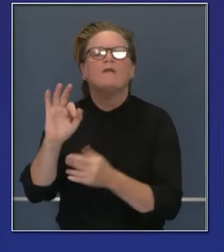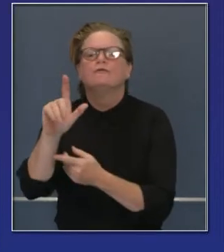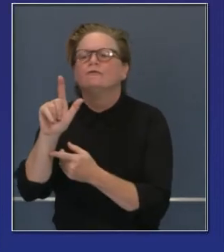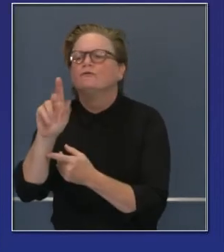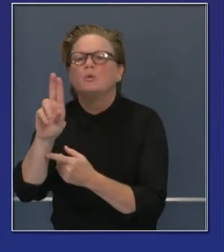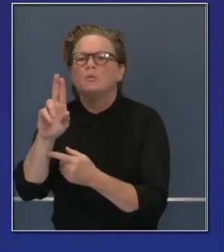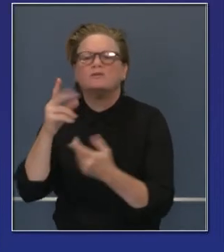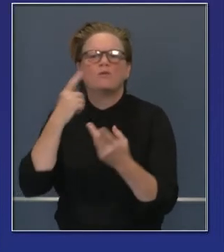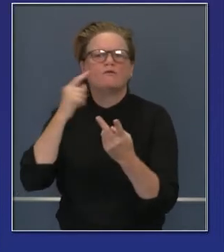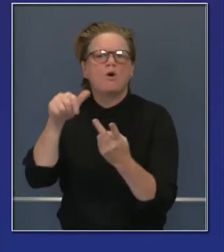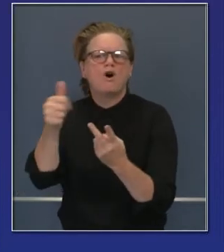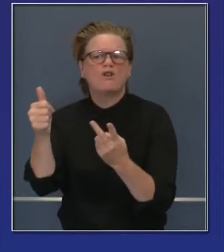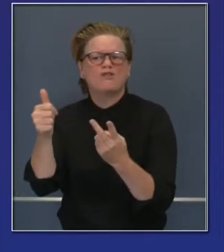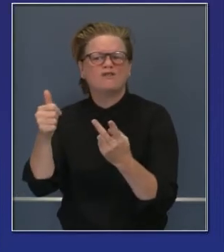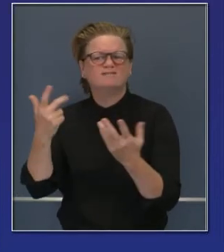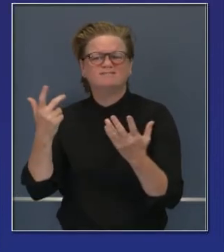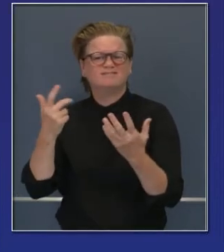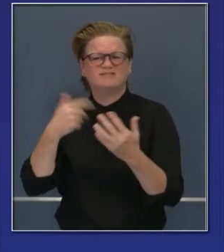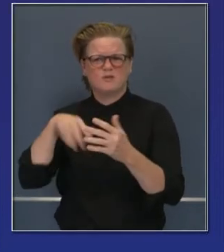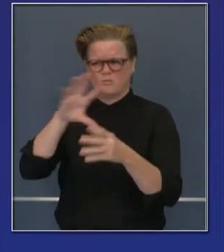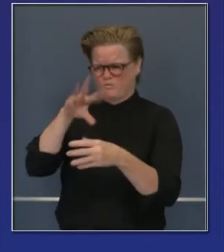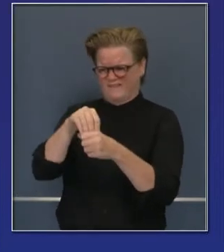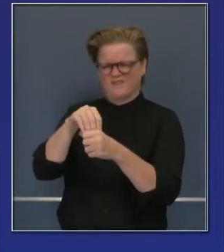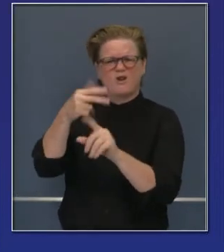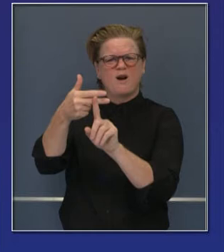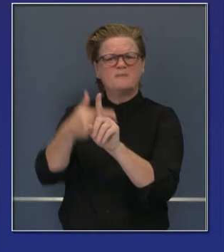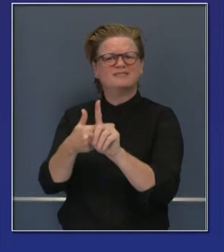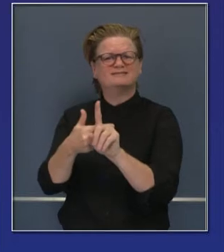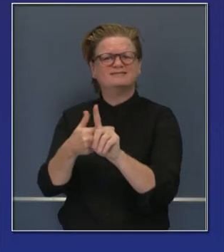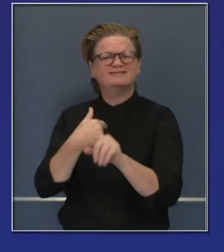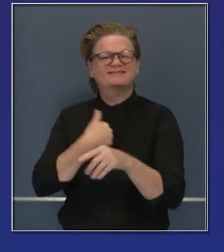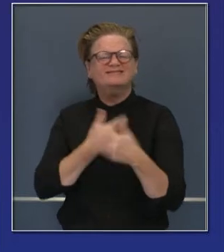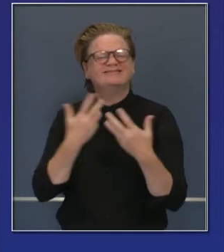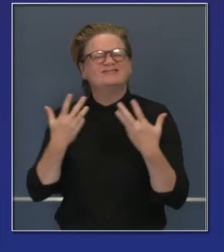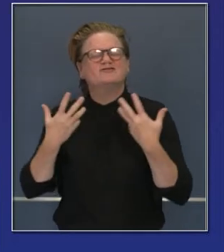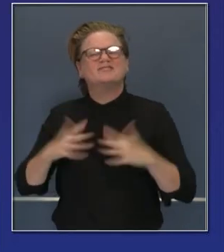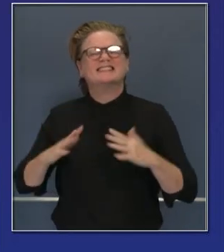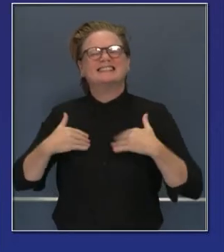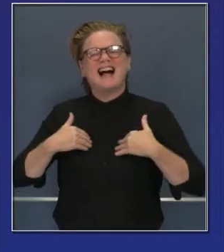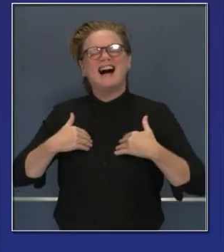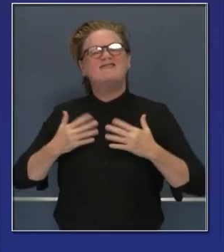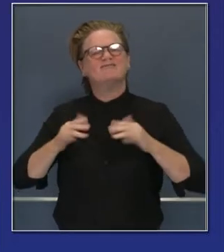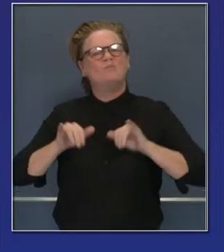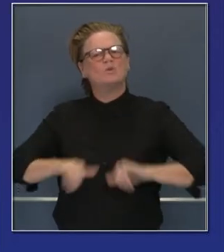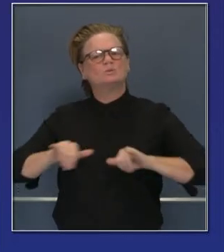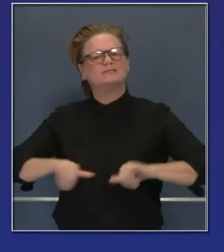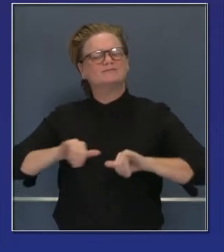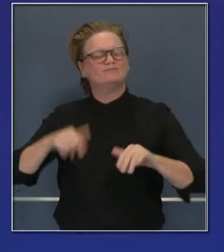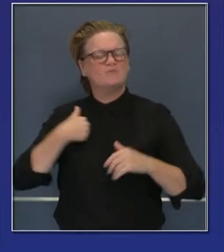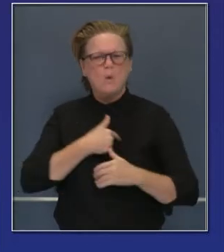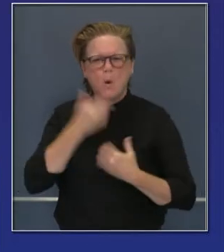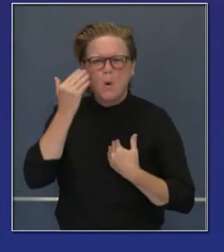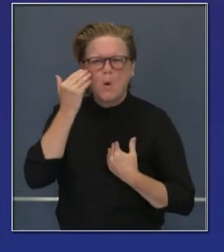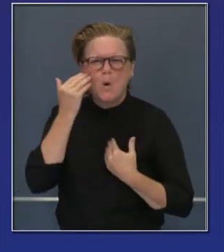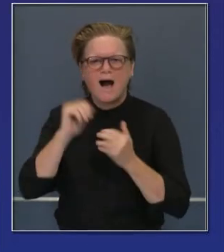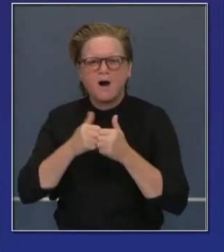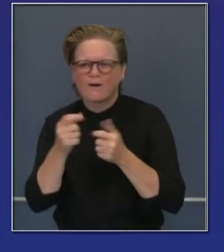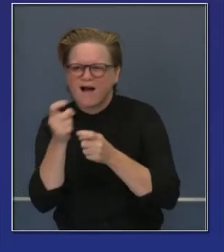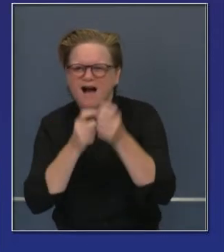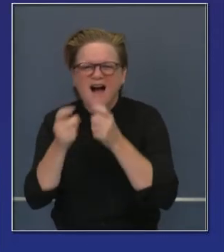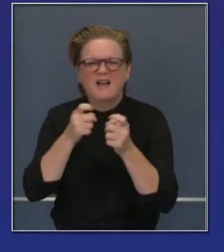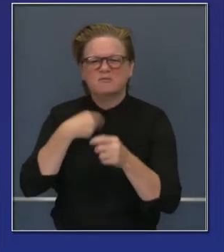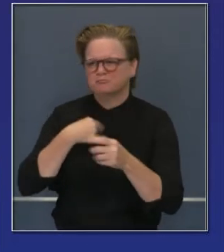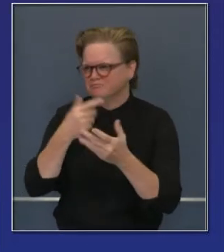cada año. Y esto encima de decenas de millones de vacunas que se administran